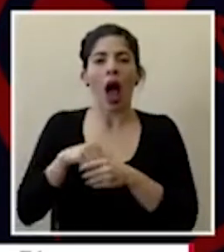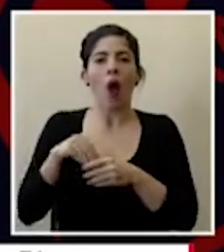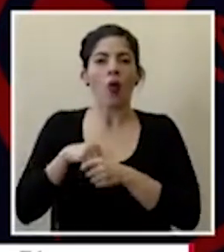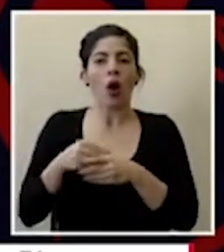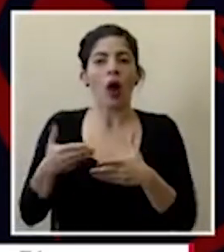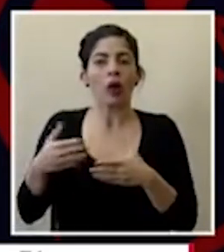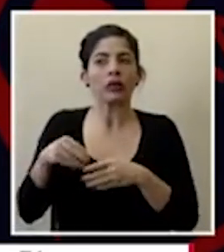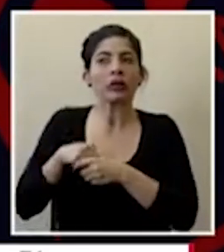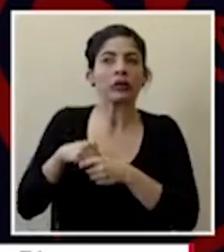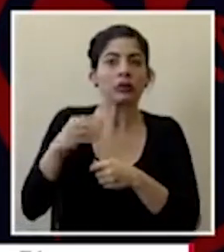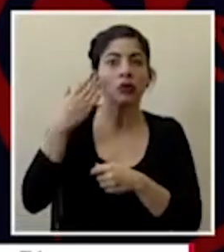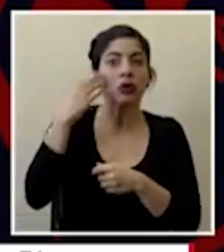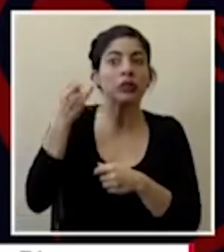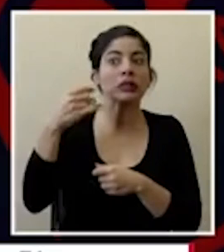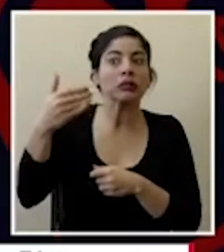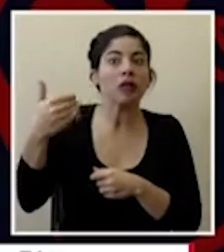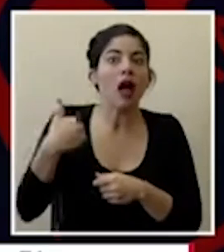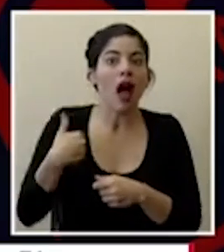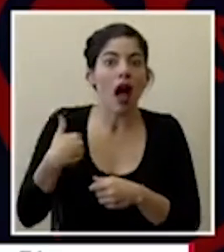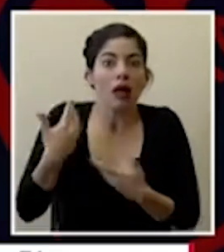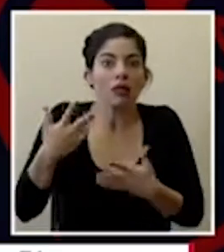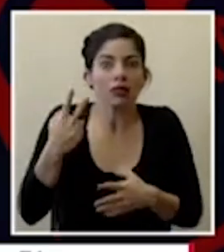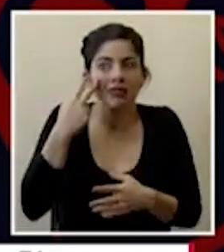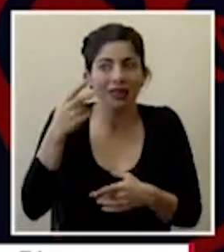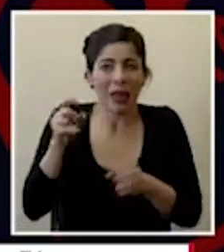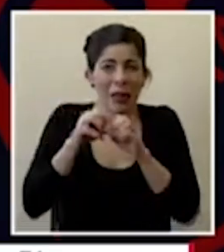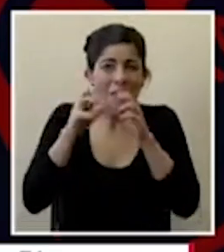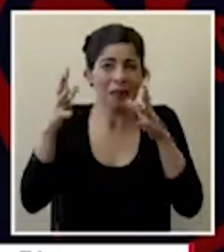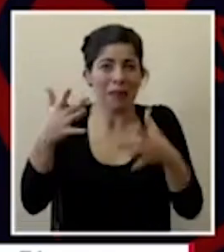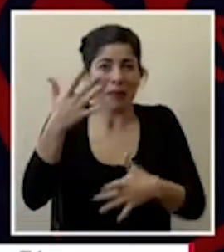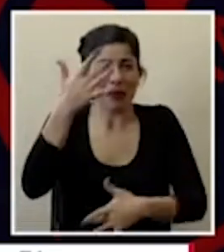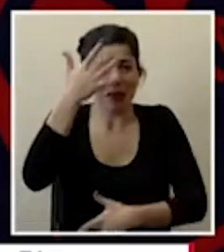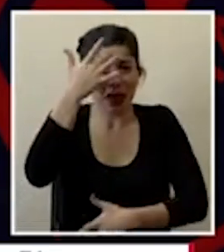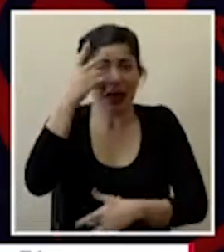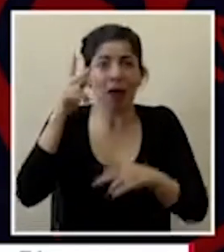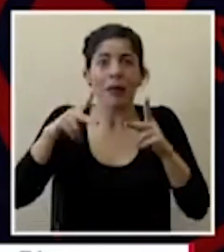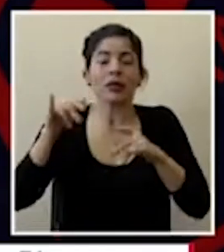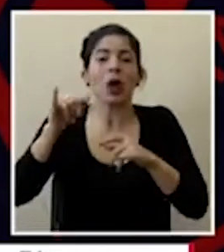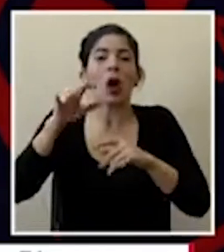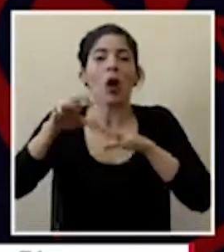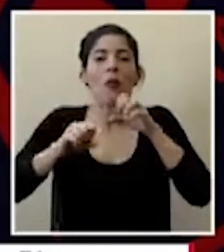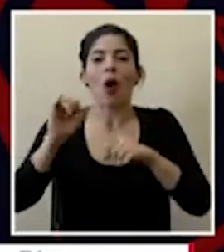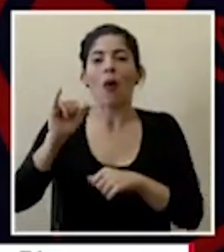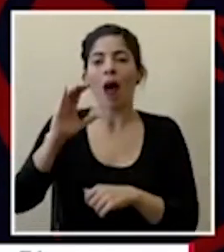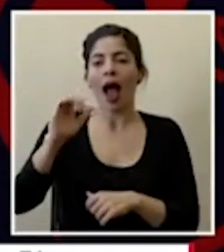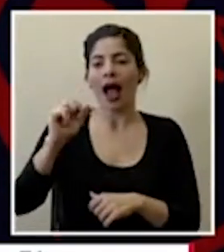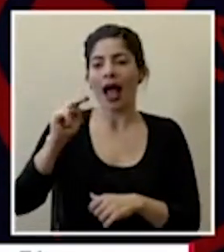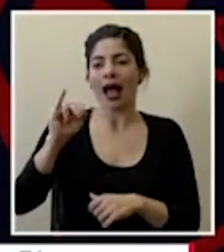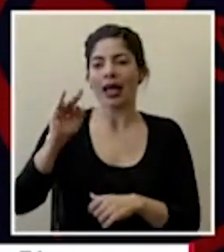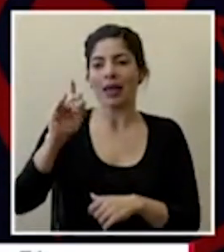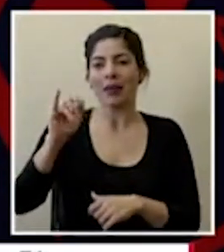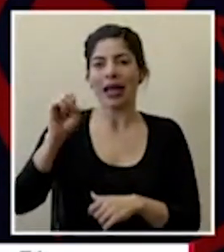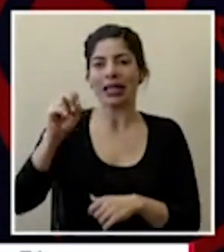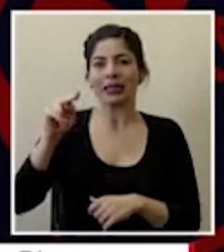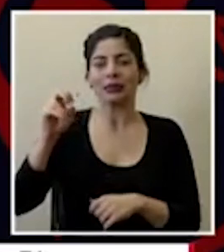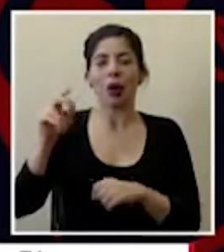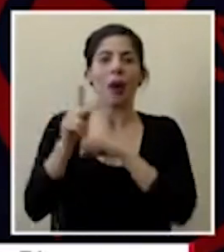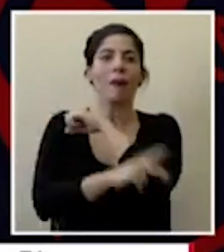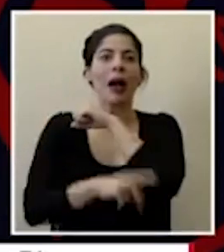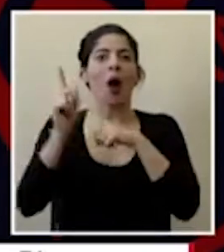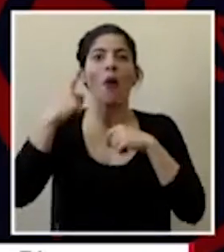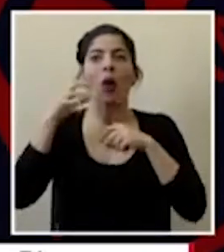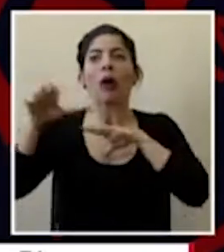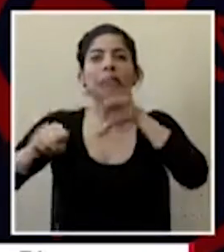si vamos a tener más insumos ya vemos que esto es una pandemia global y que haya un canibalismo entre los diferentes países para conseguir insumos de protección